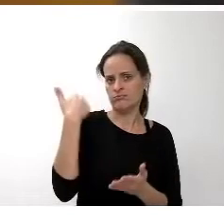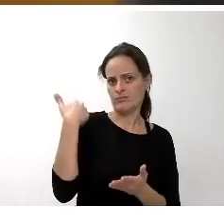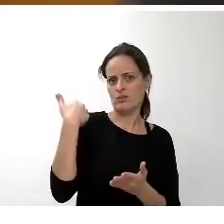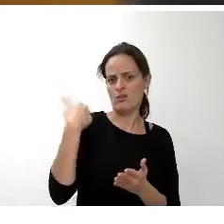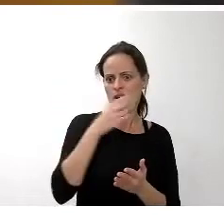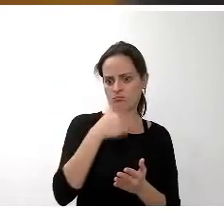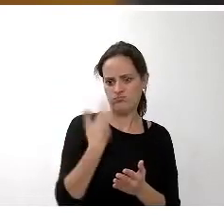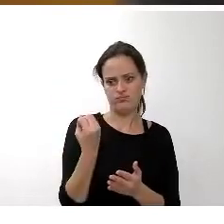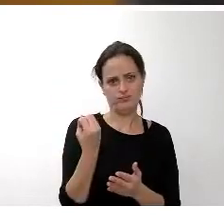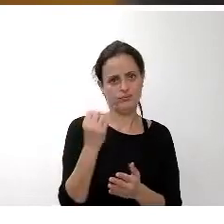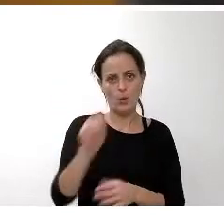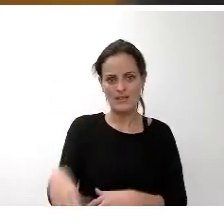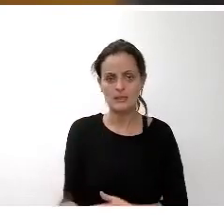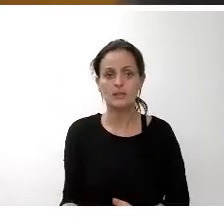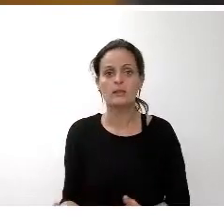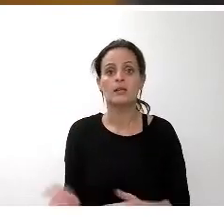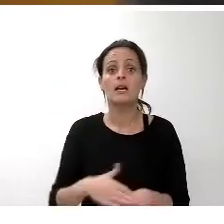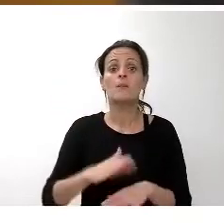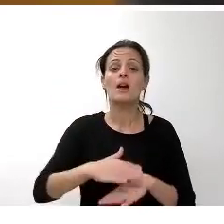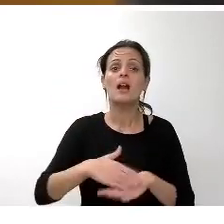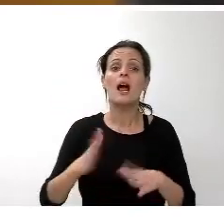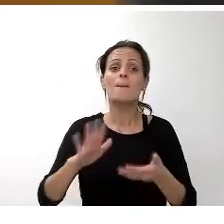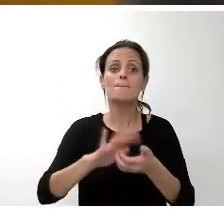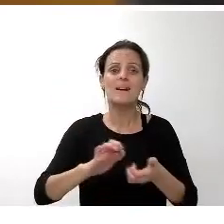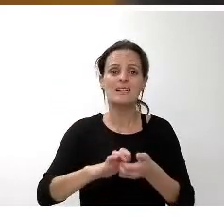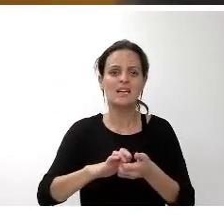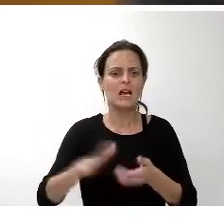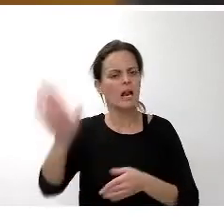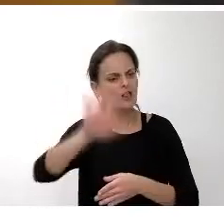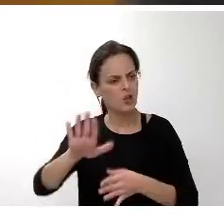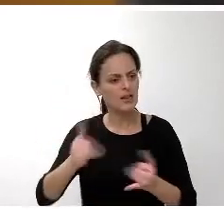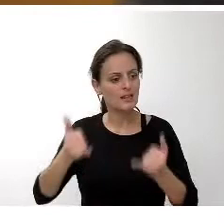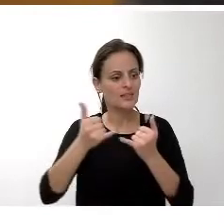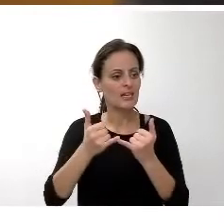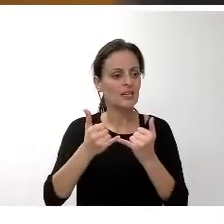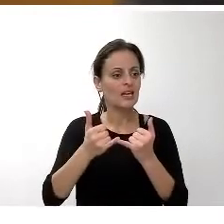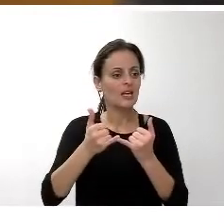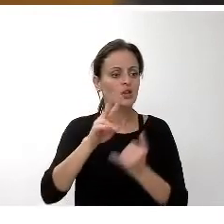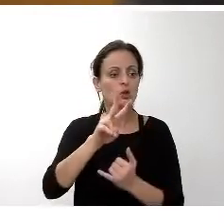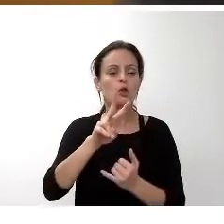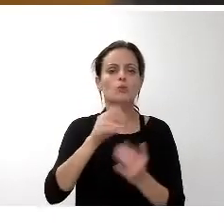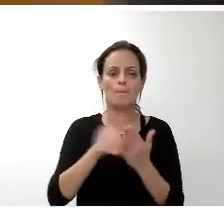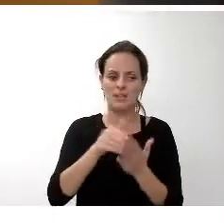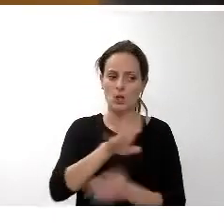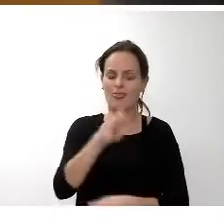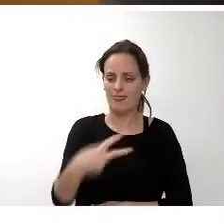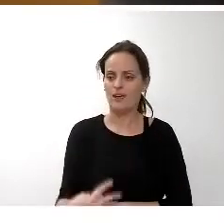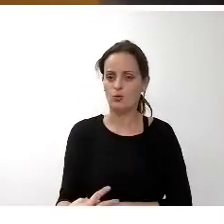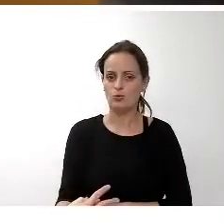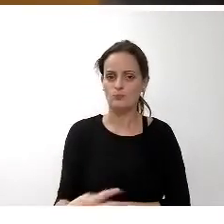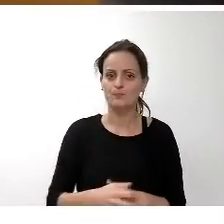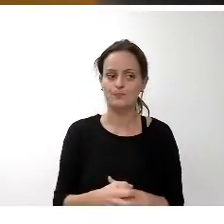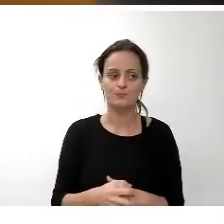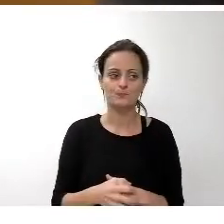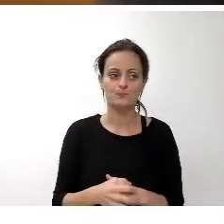y para el parque nacional del Teide 2 millones de euros un millón que viene como consecuencia de la delegación y otro millón de euros con recursos del propio cabildo